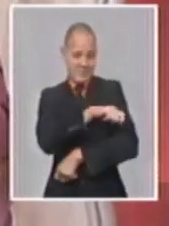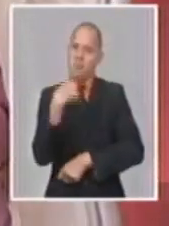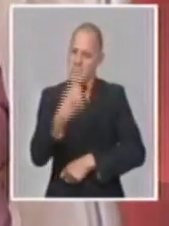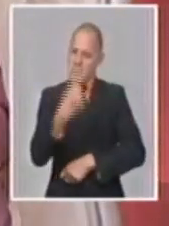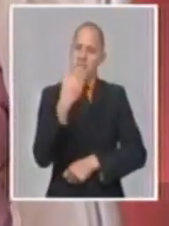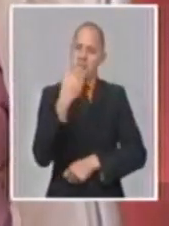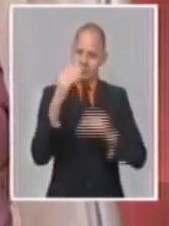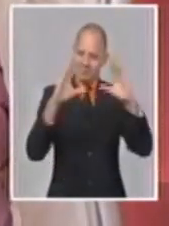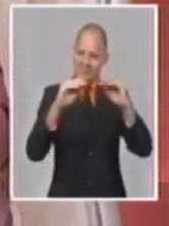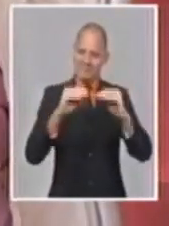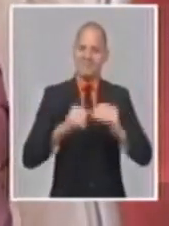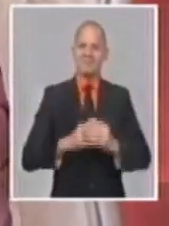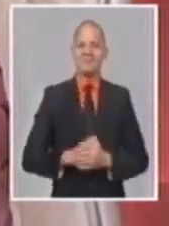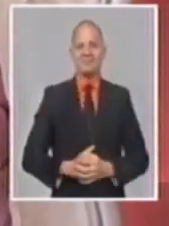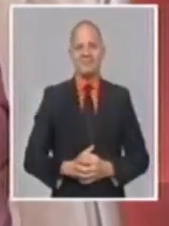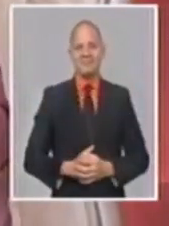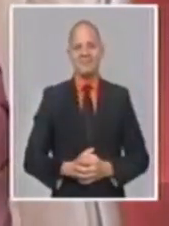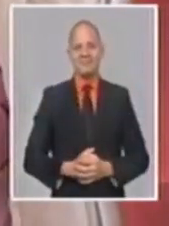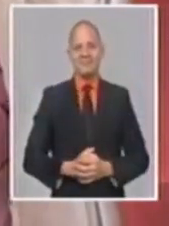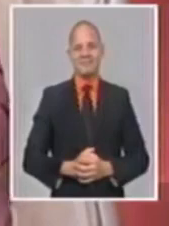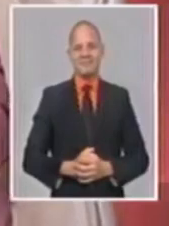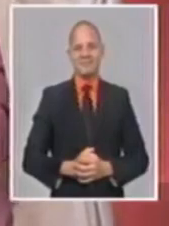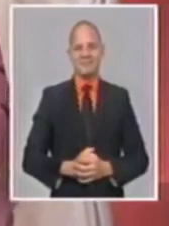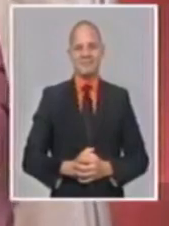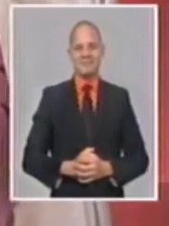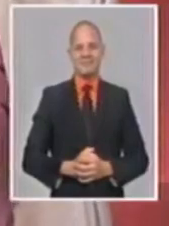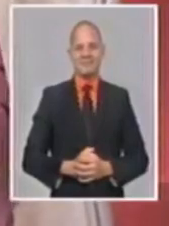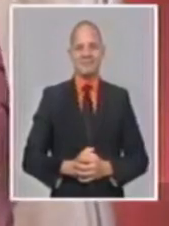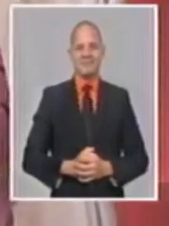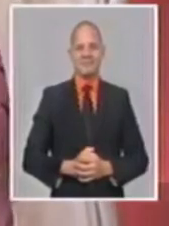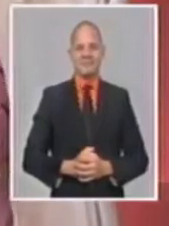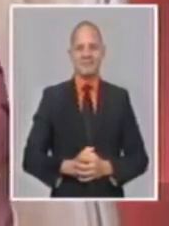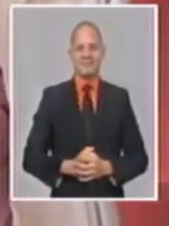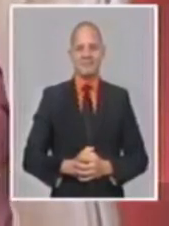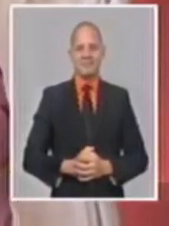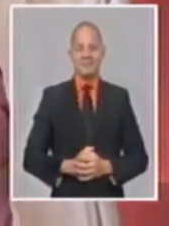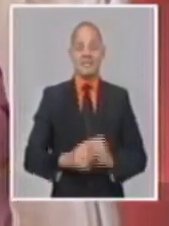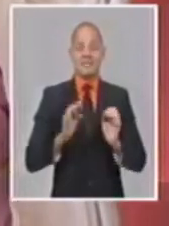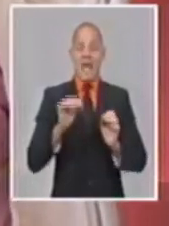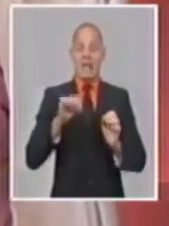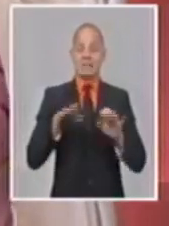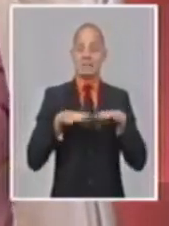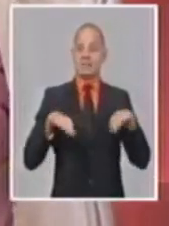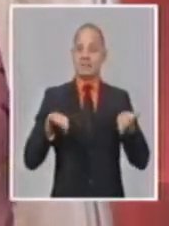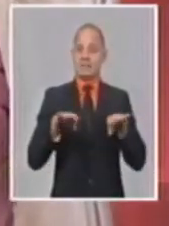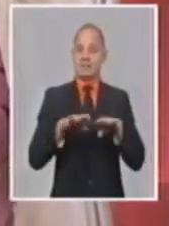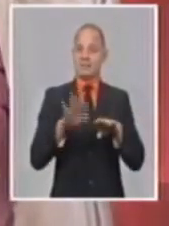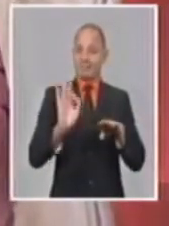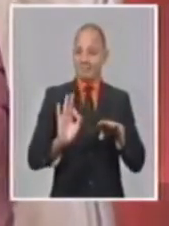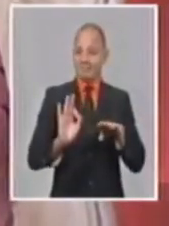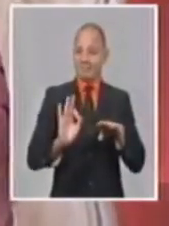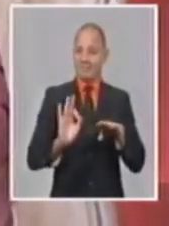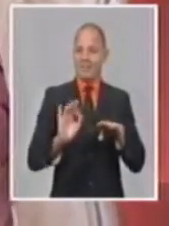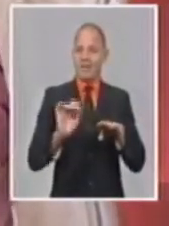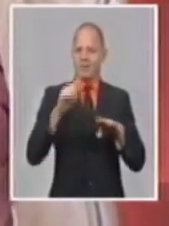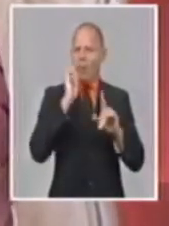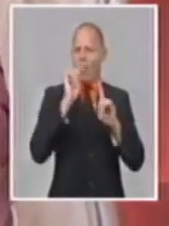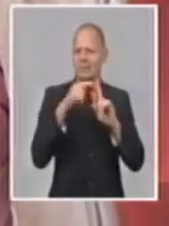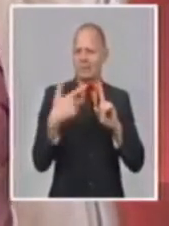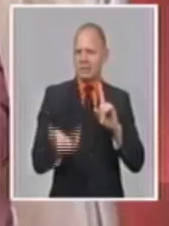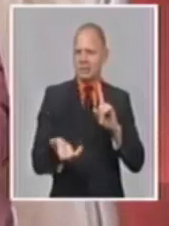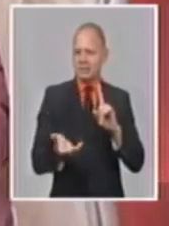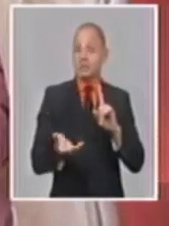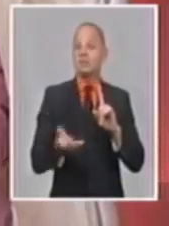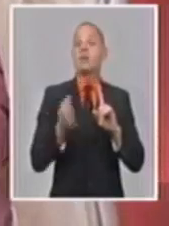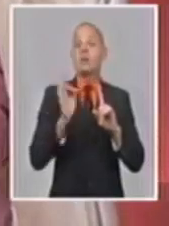que nos está escuchando y observando una vez más acá en la Mesa Redonda, cuyo